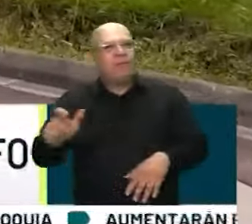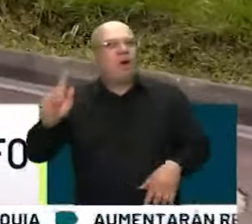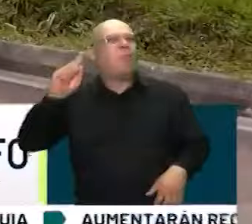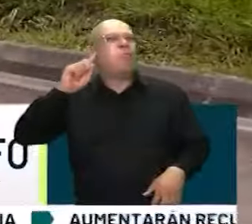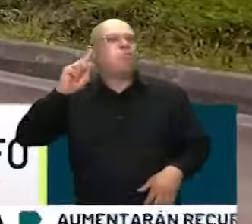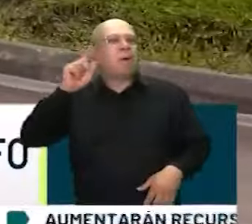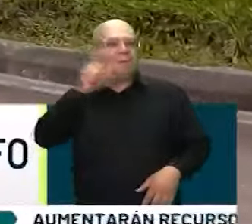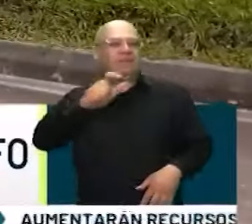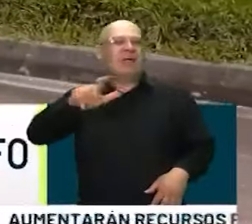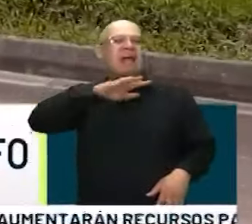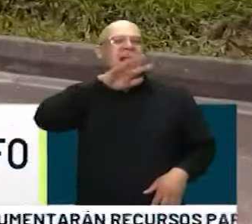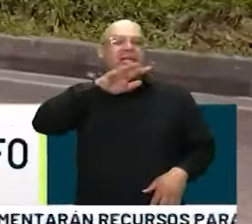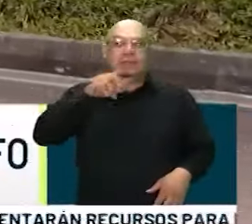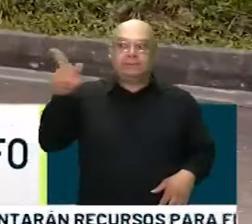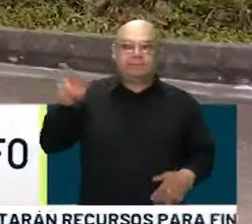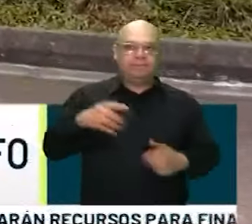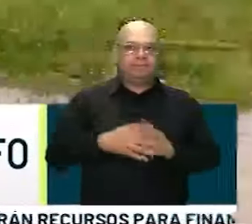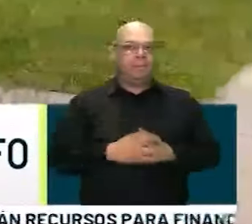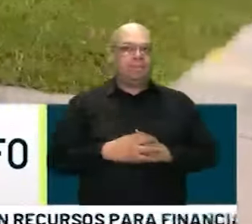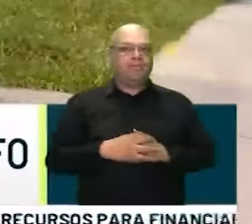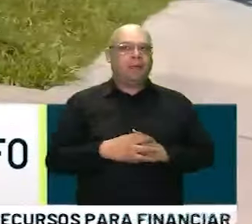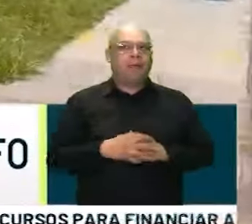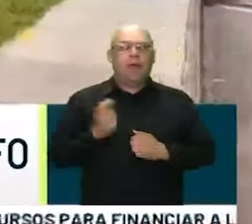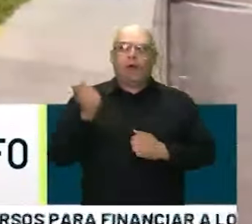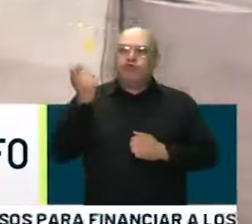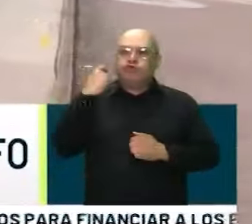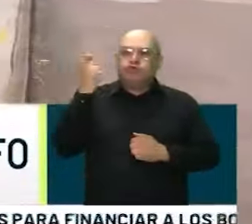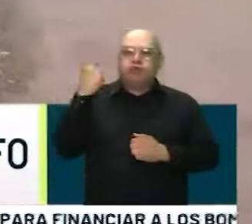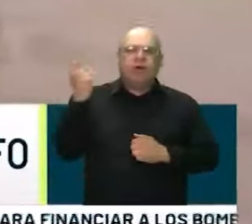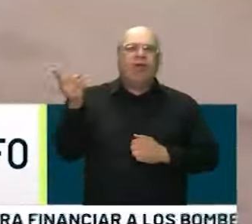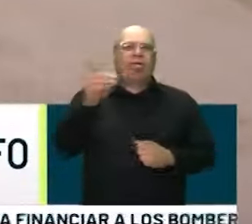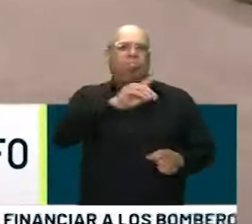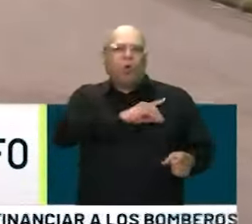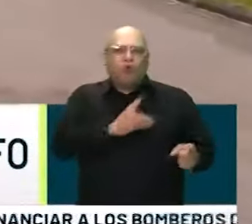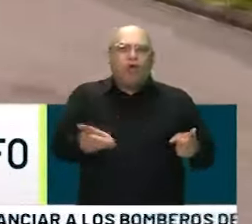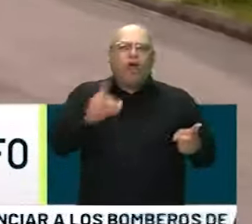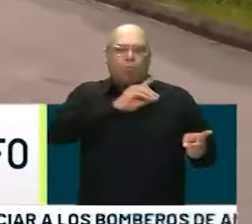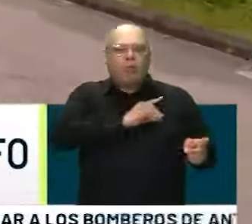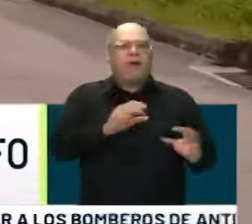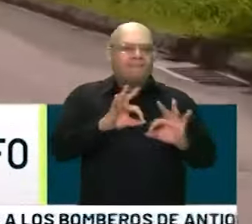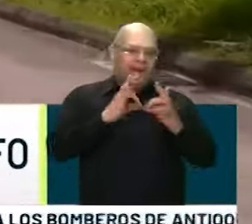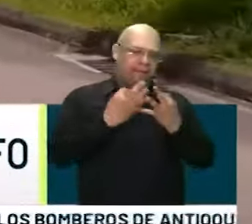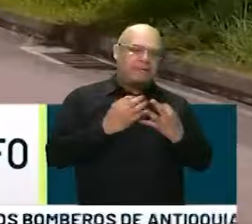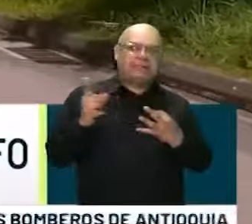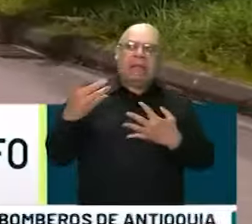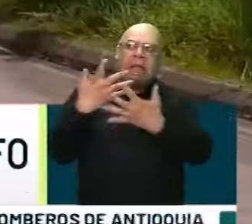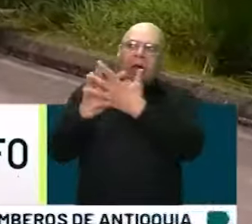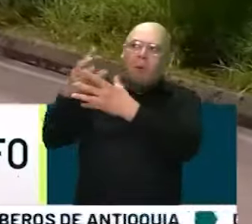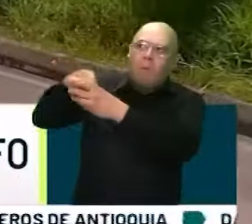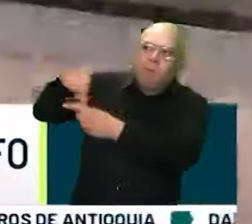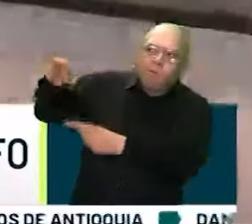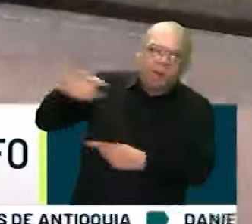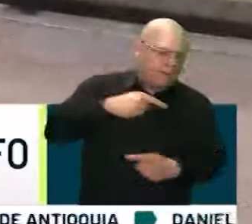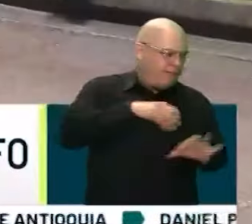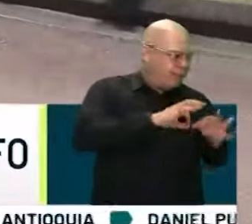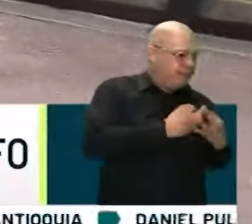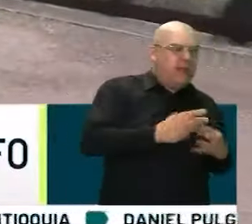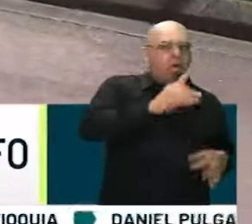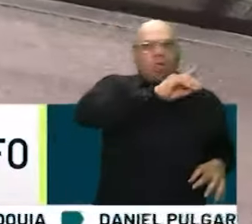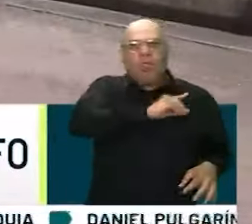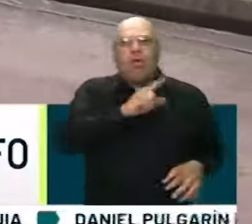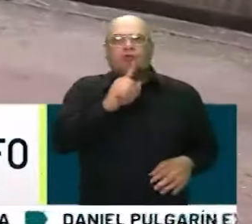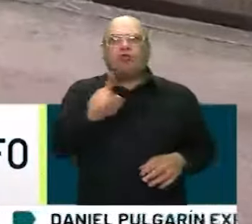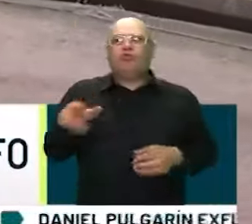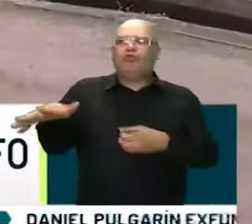En los últimos días se han presentado diferentes denuncias de los familiares de los internos de la cárcel del pesebre debido a las precarias